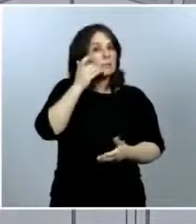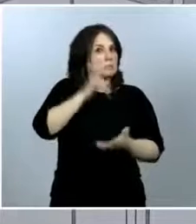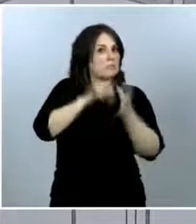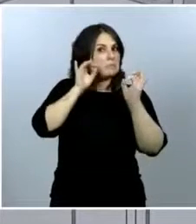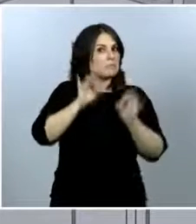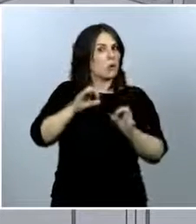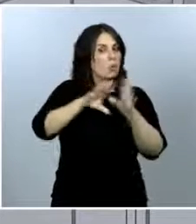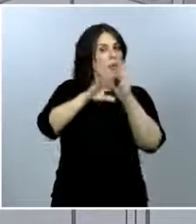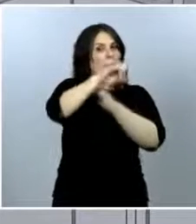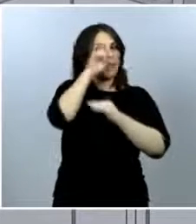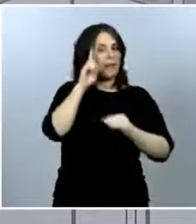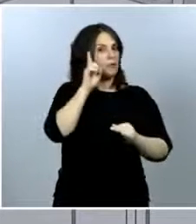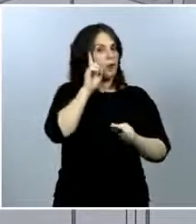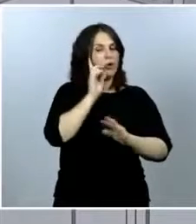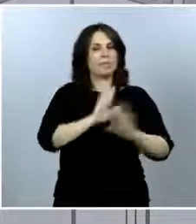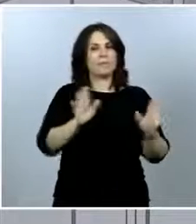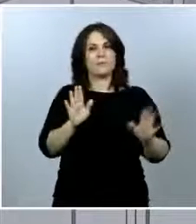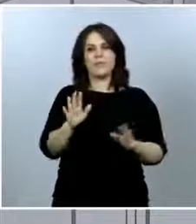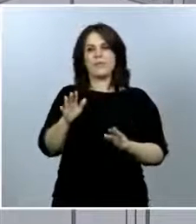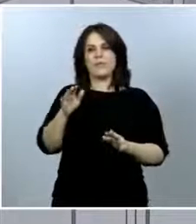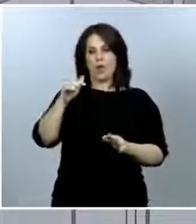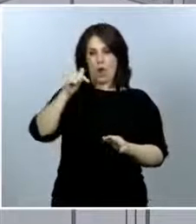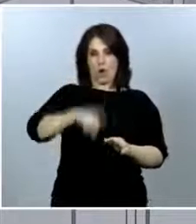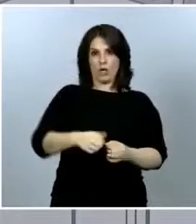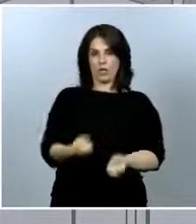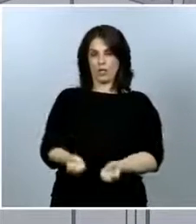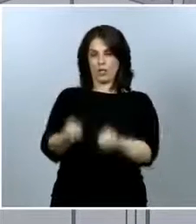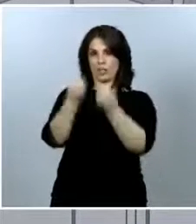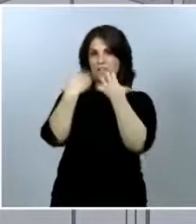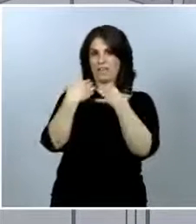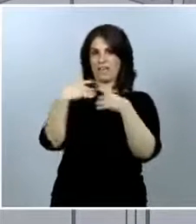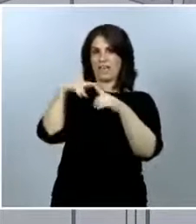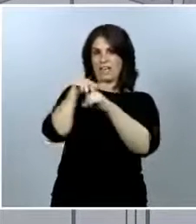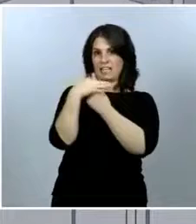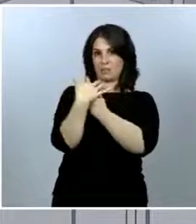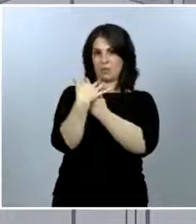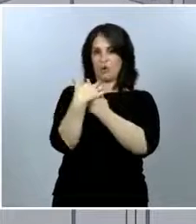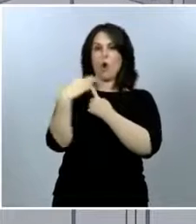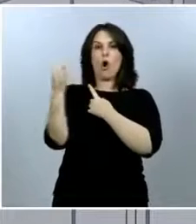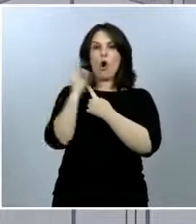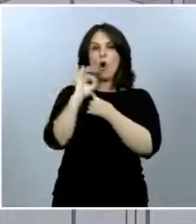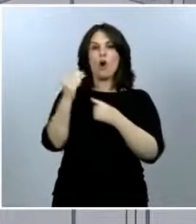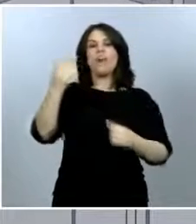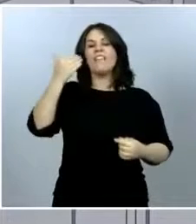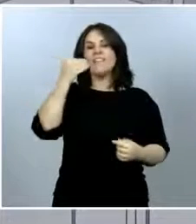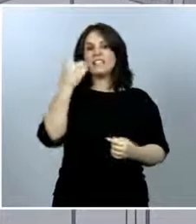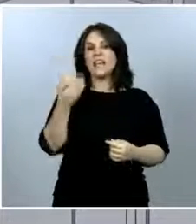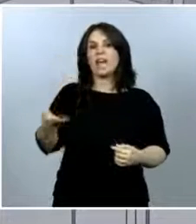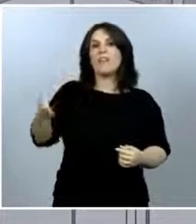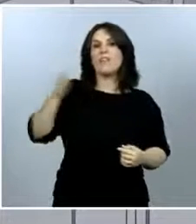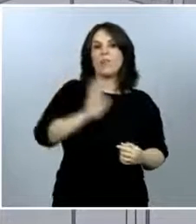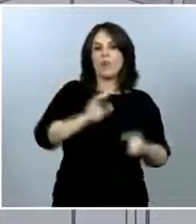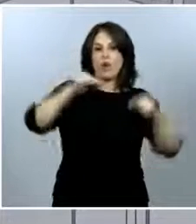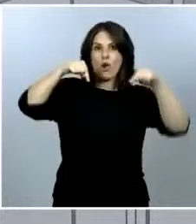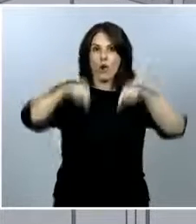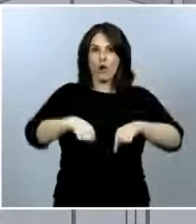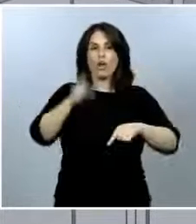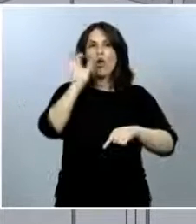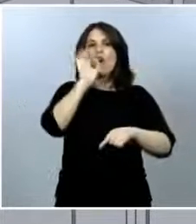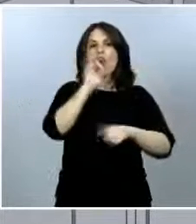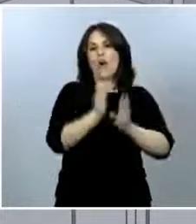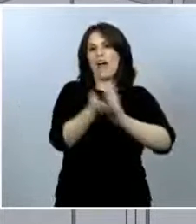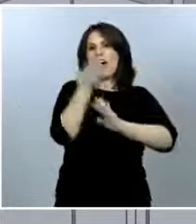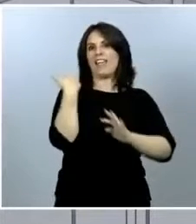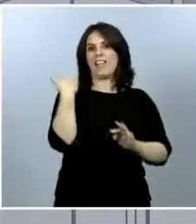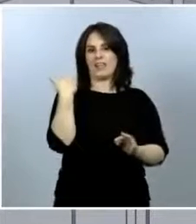lo mismo los casos que se notifican hoy que los casos que tienen fecha de defunción hoy o ayer, en este caso.